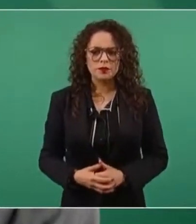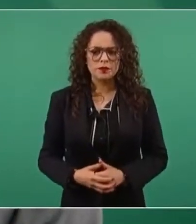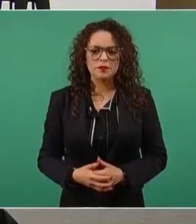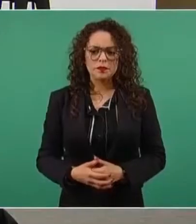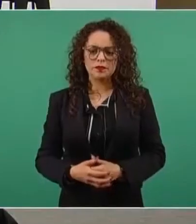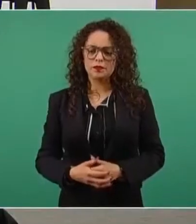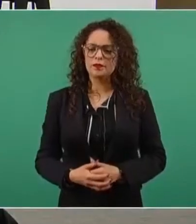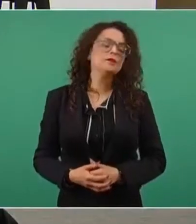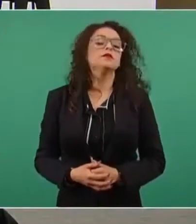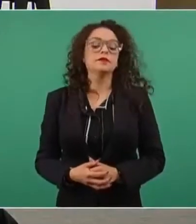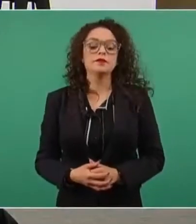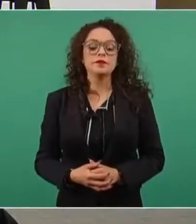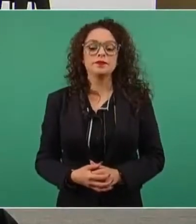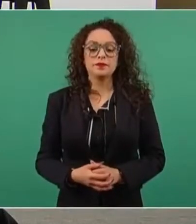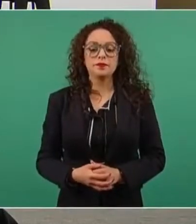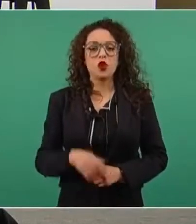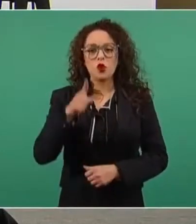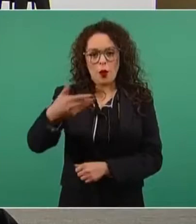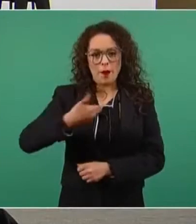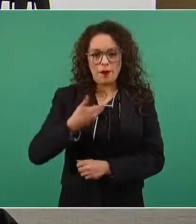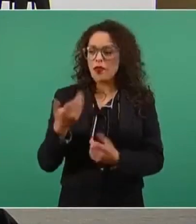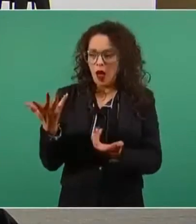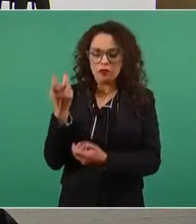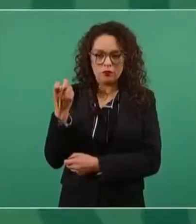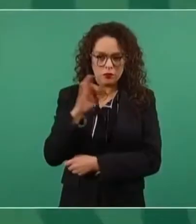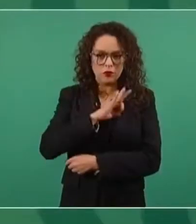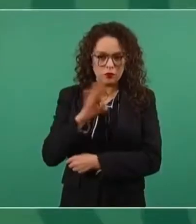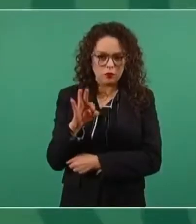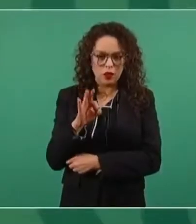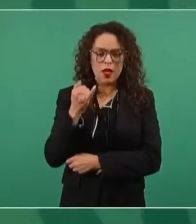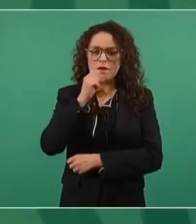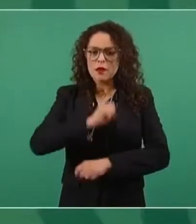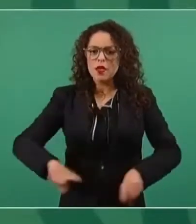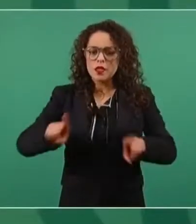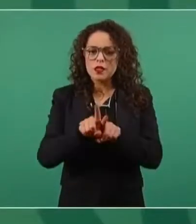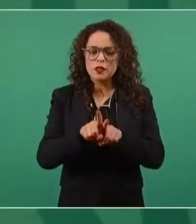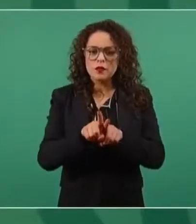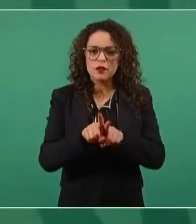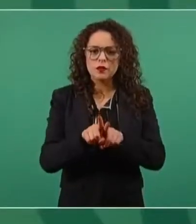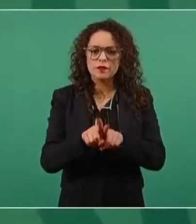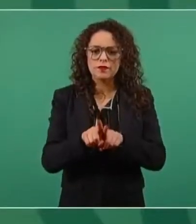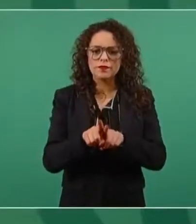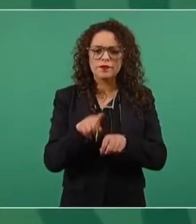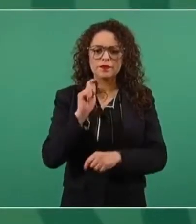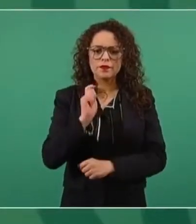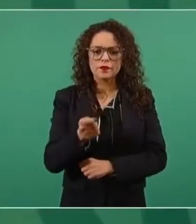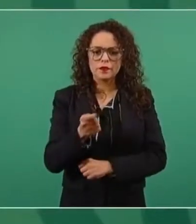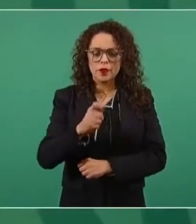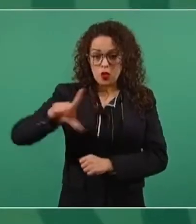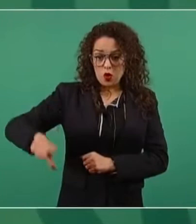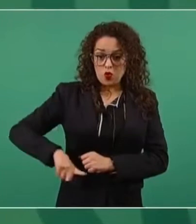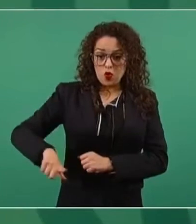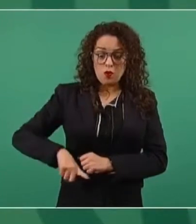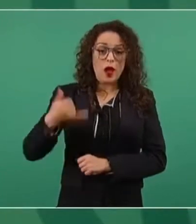solicitando. Y voy a fijar también la postura del gobierno